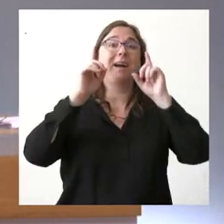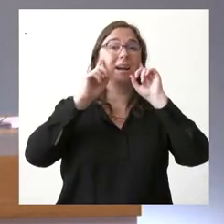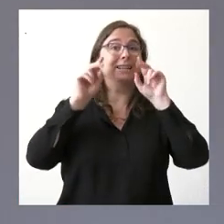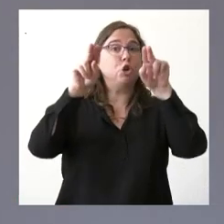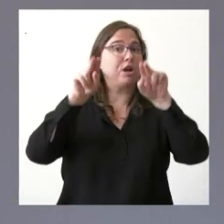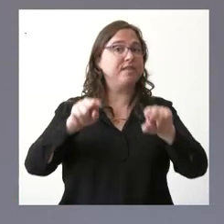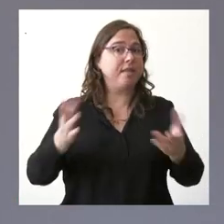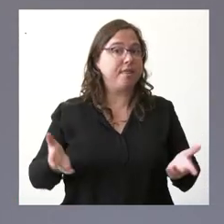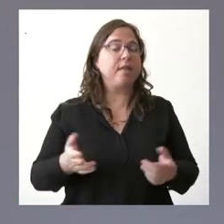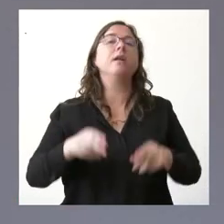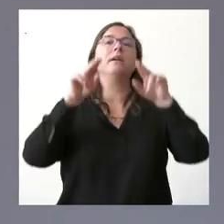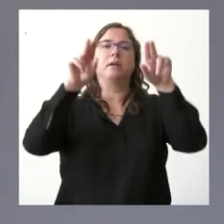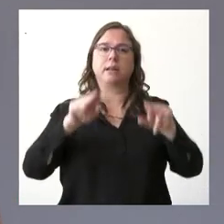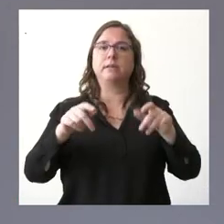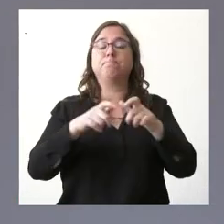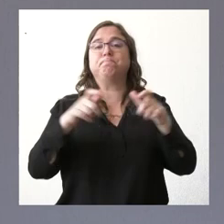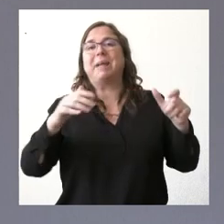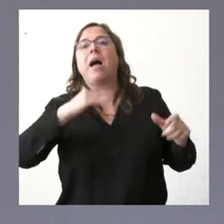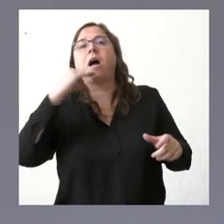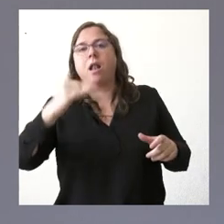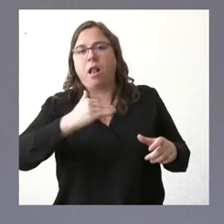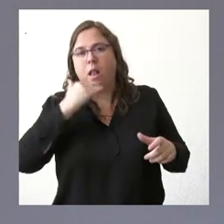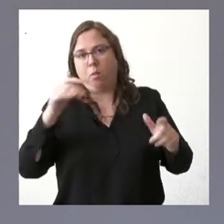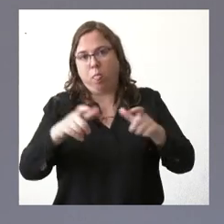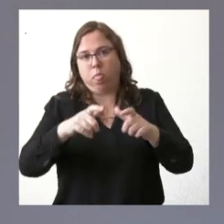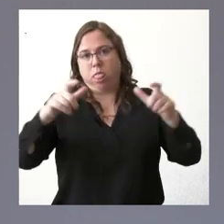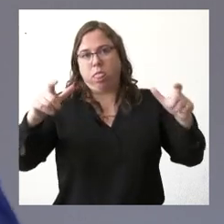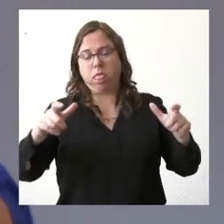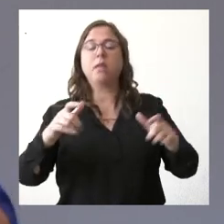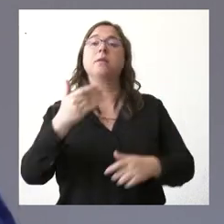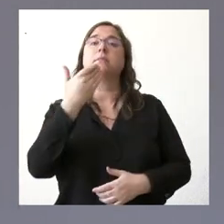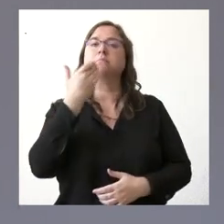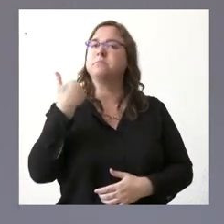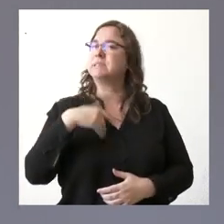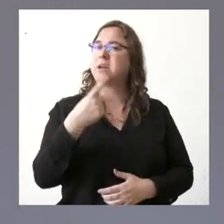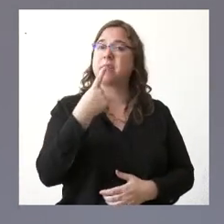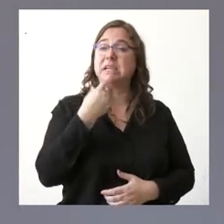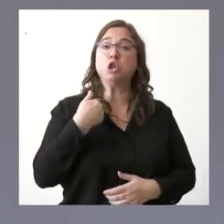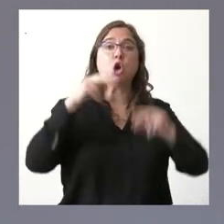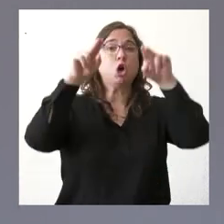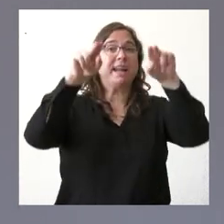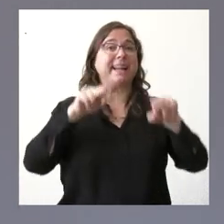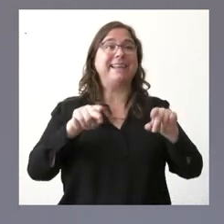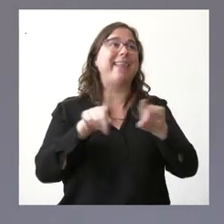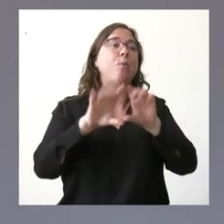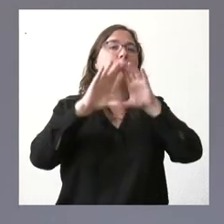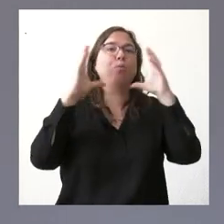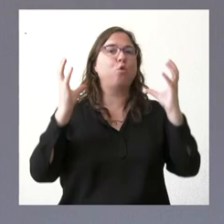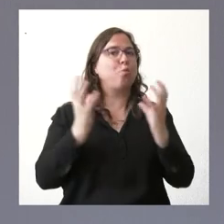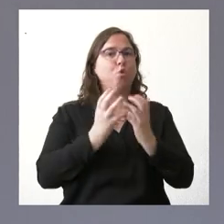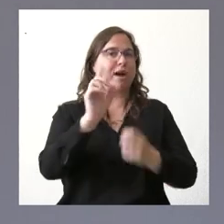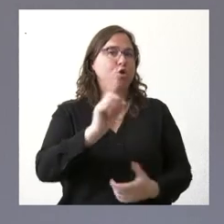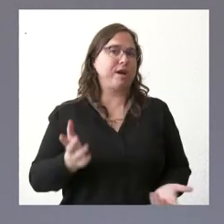la incidencia está subiendo levemente por el momento en ellas lo hemos dicho siempre las residencias no son burbujas y se